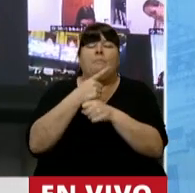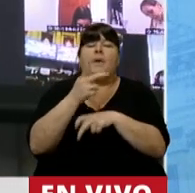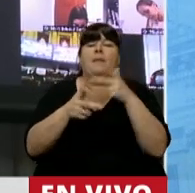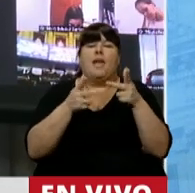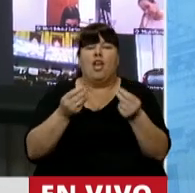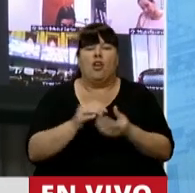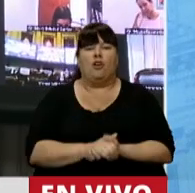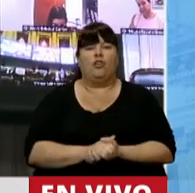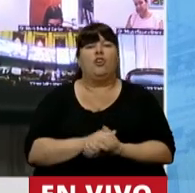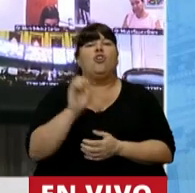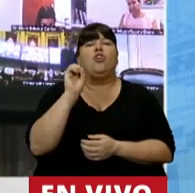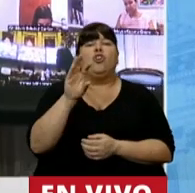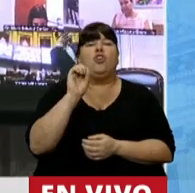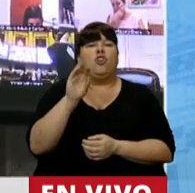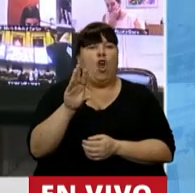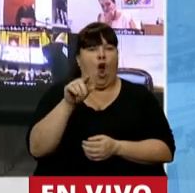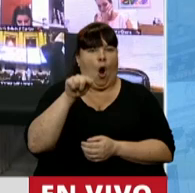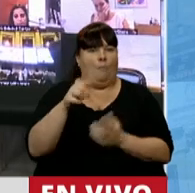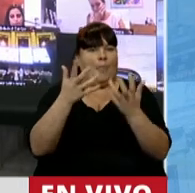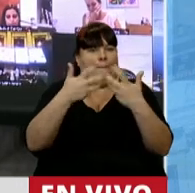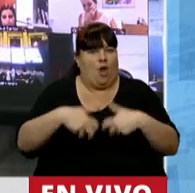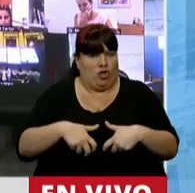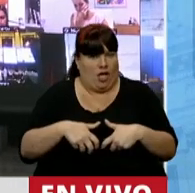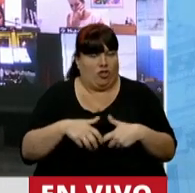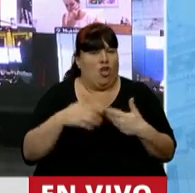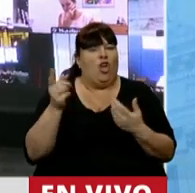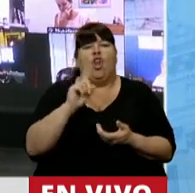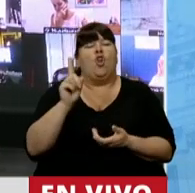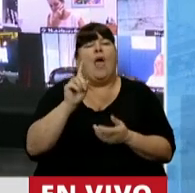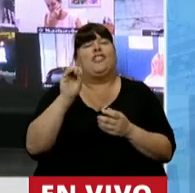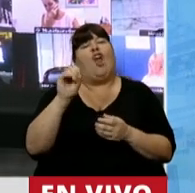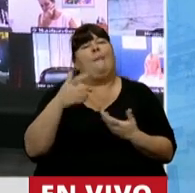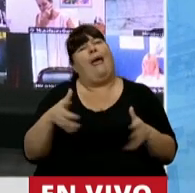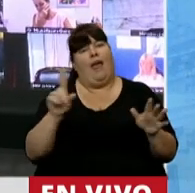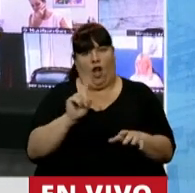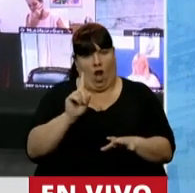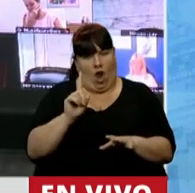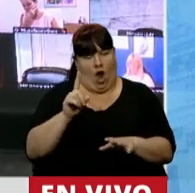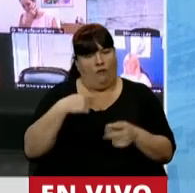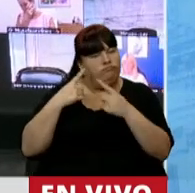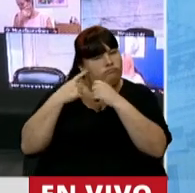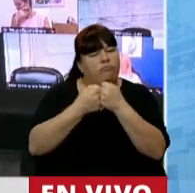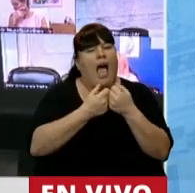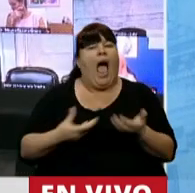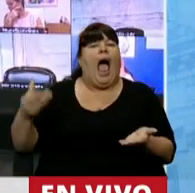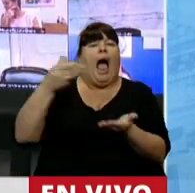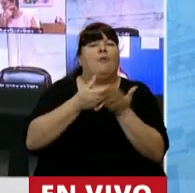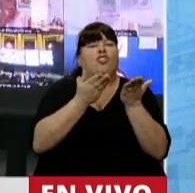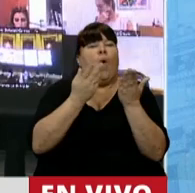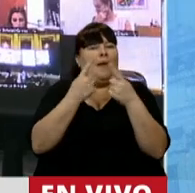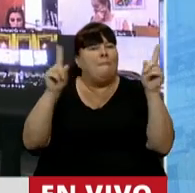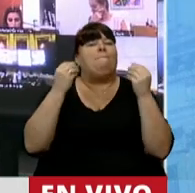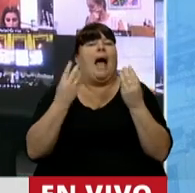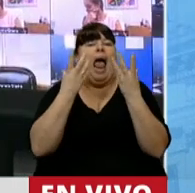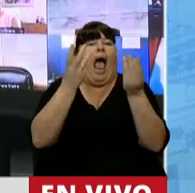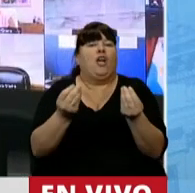por el nombre de este proyecto, porque no es un nombre casual. aporte solidario y extraordinario